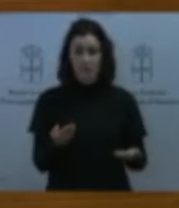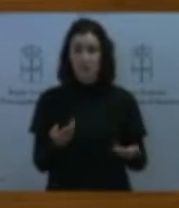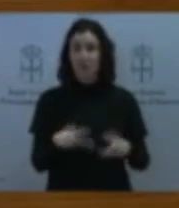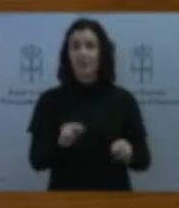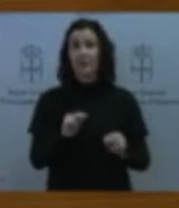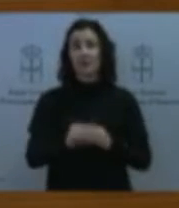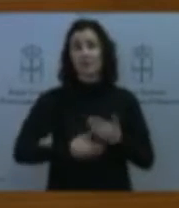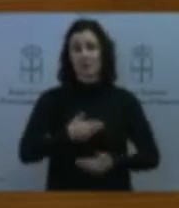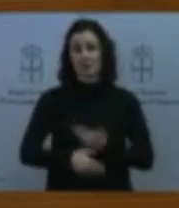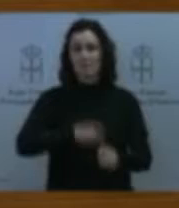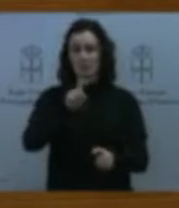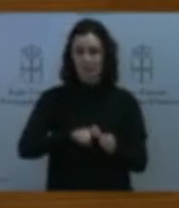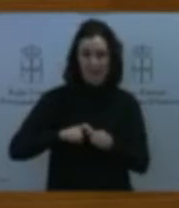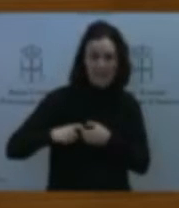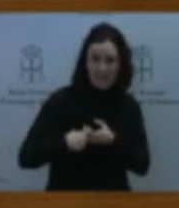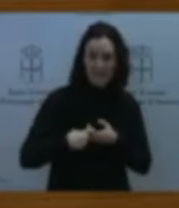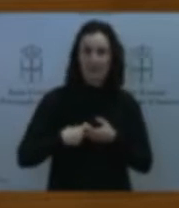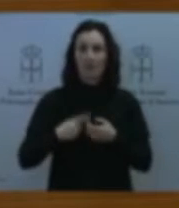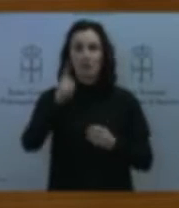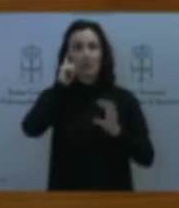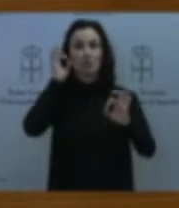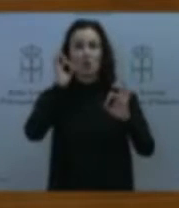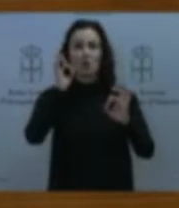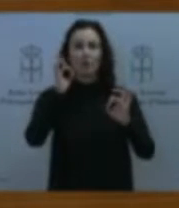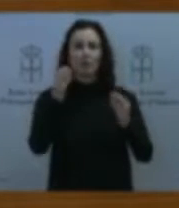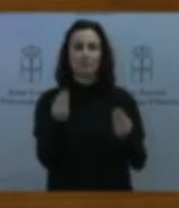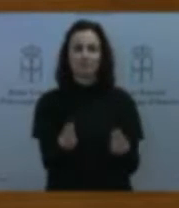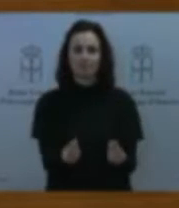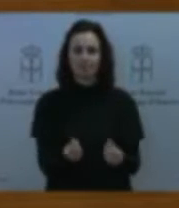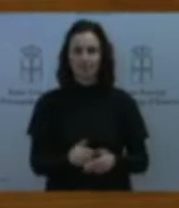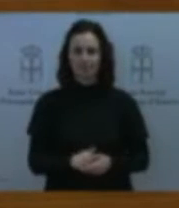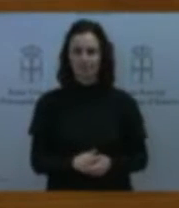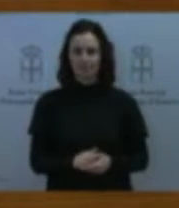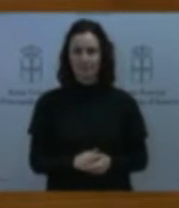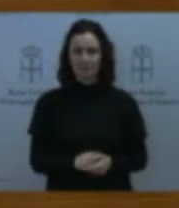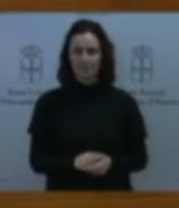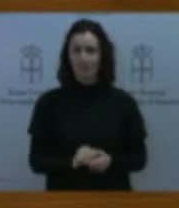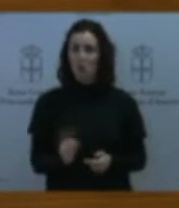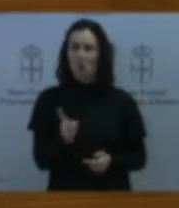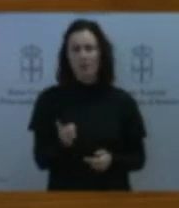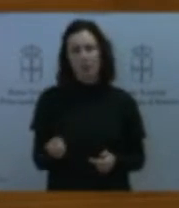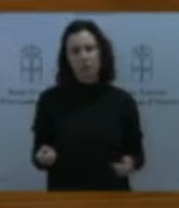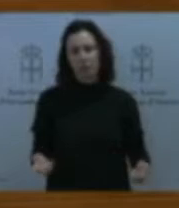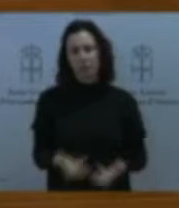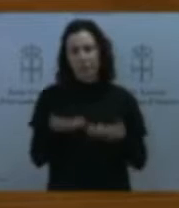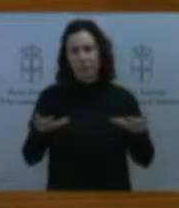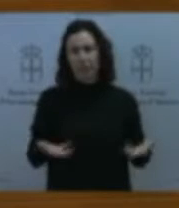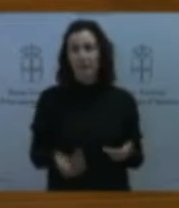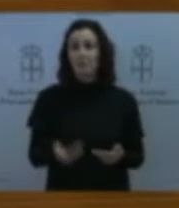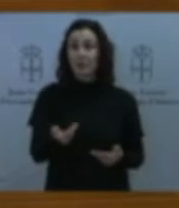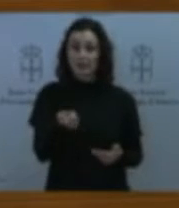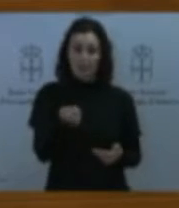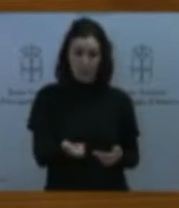lógicamente, no es menor ni poco importante, pero no desmerece nada